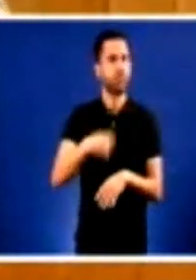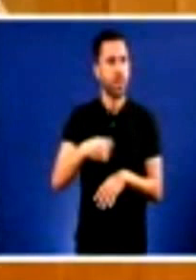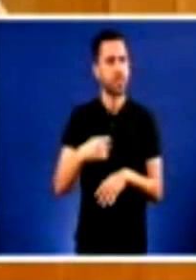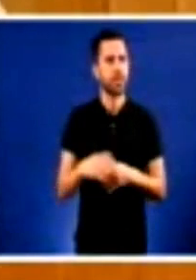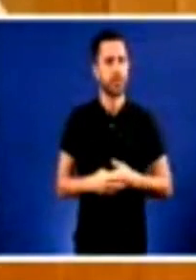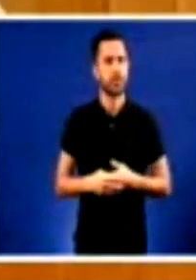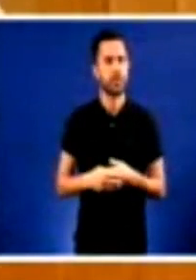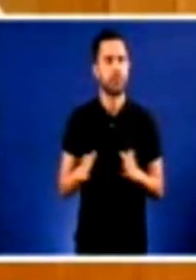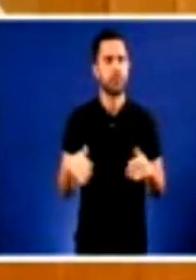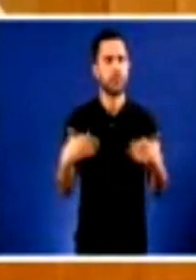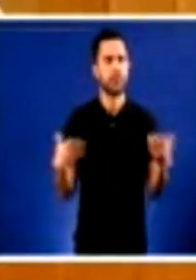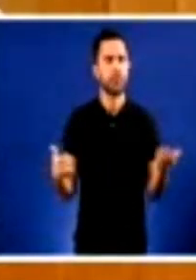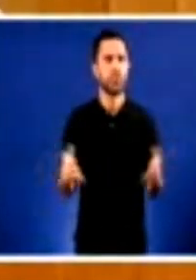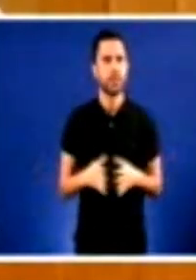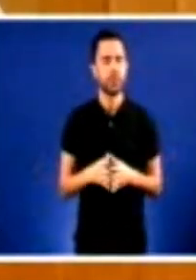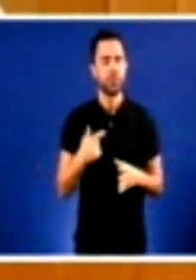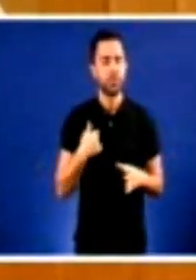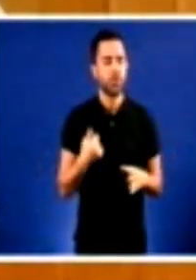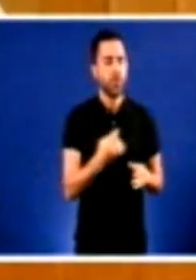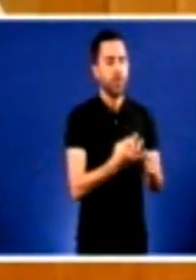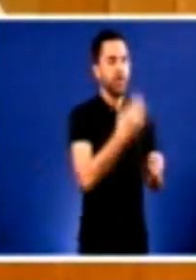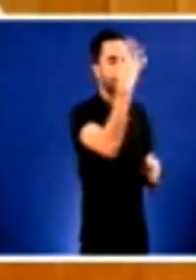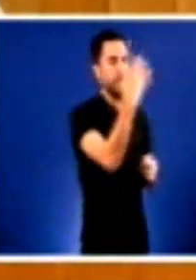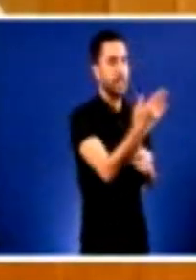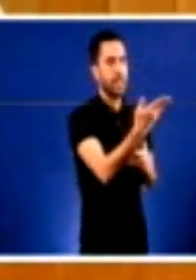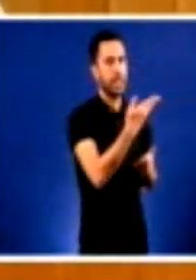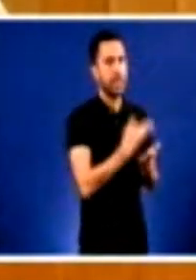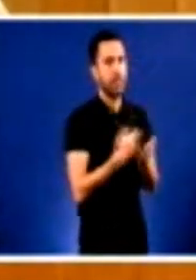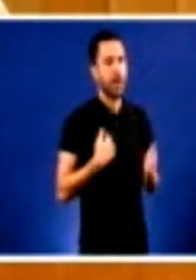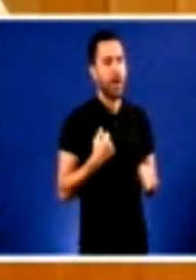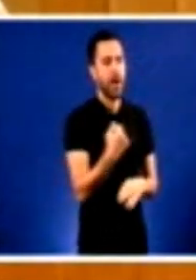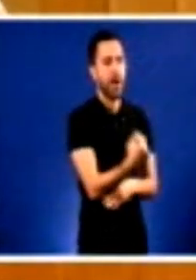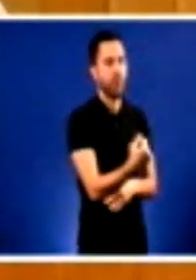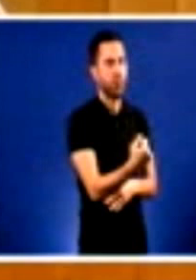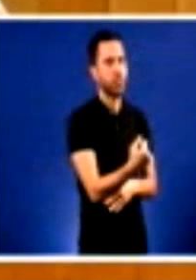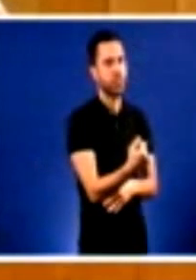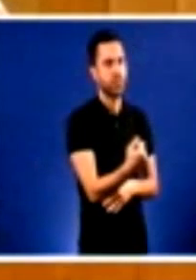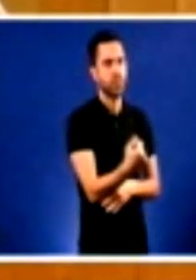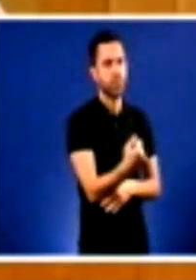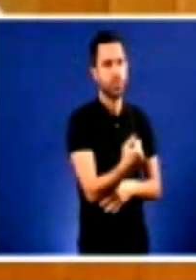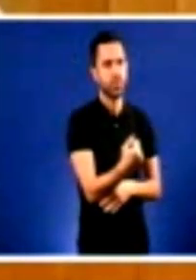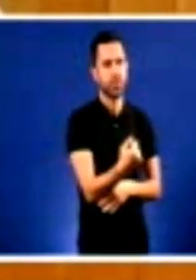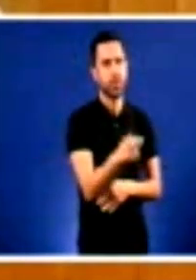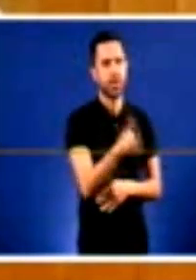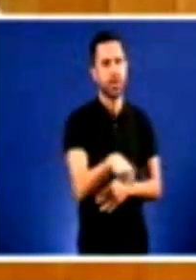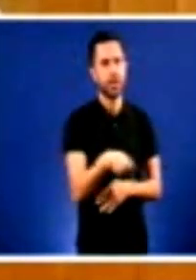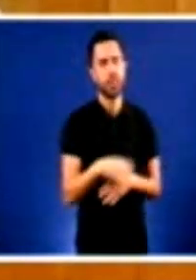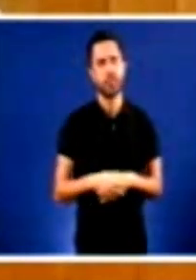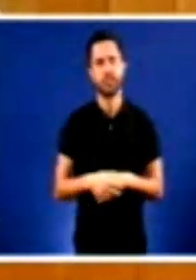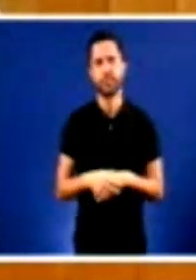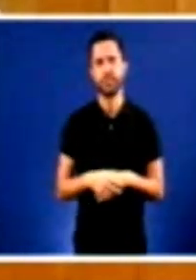Polo tanto, eu vou apoyar esta iniciativa, vou apoyar tamén a